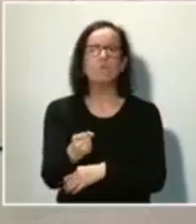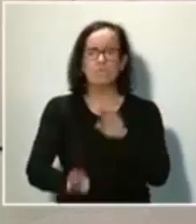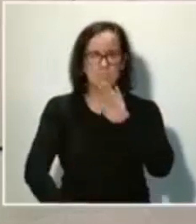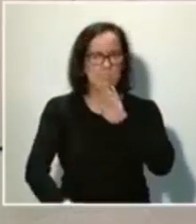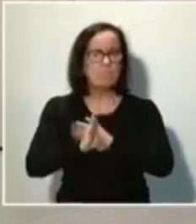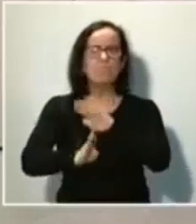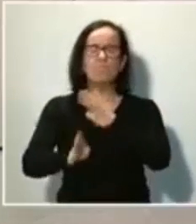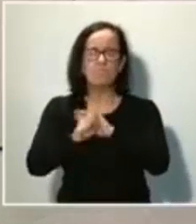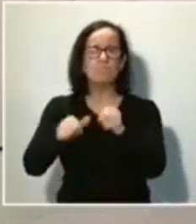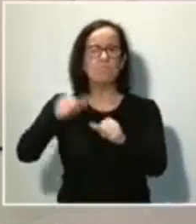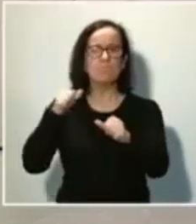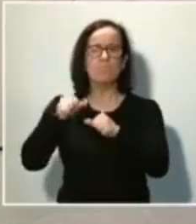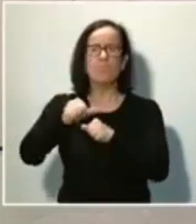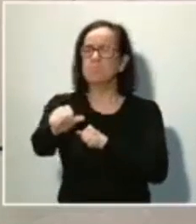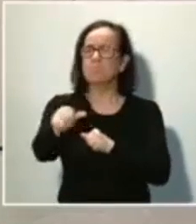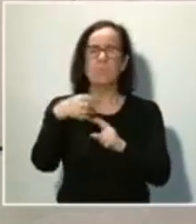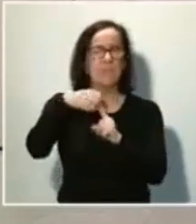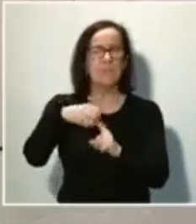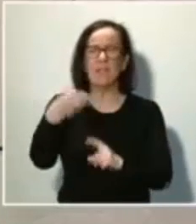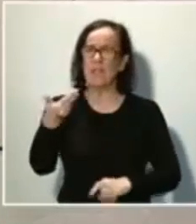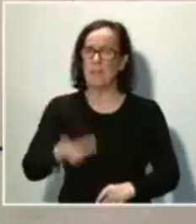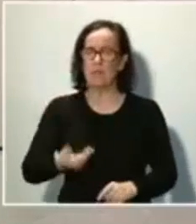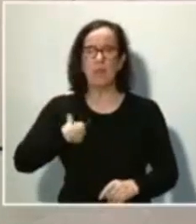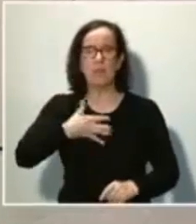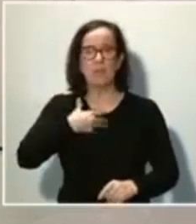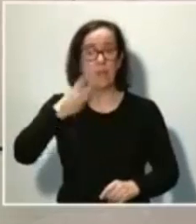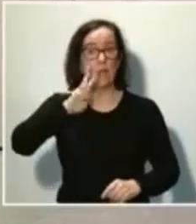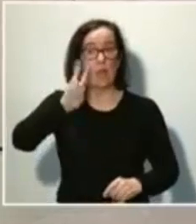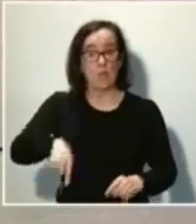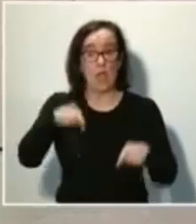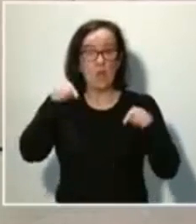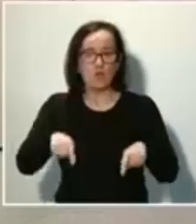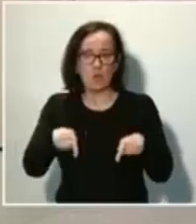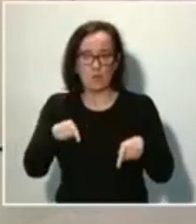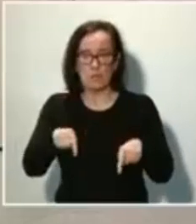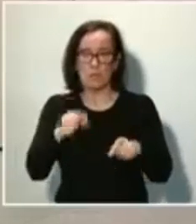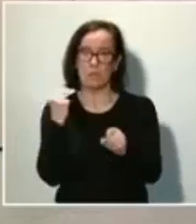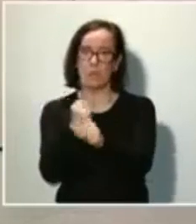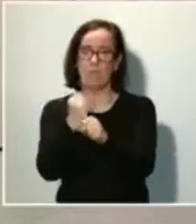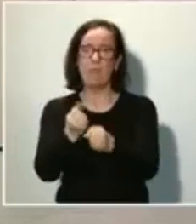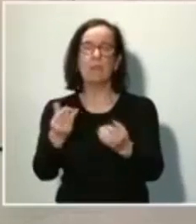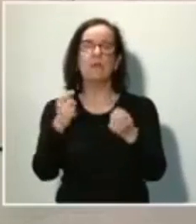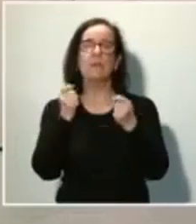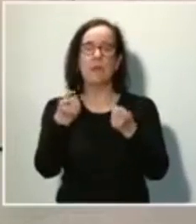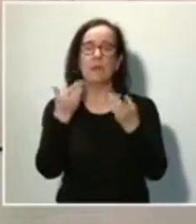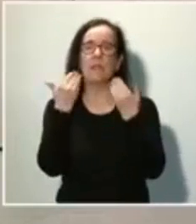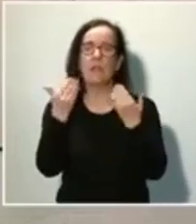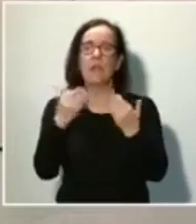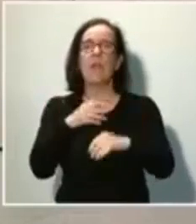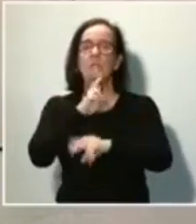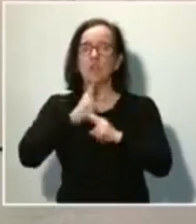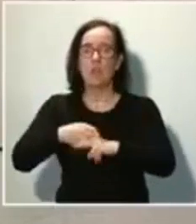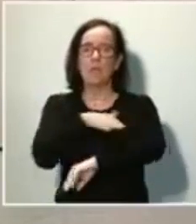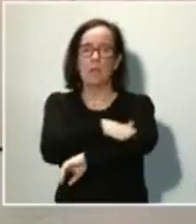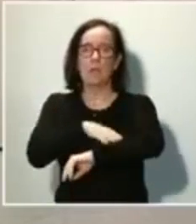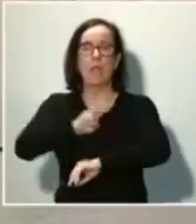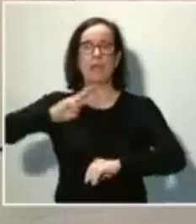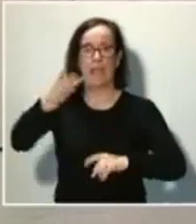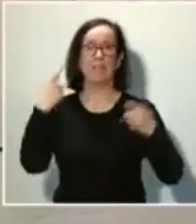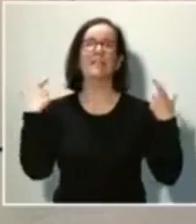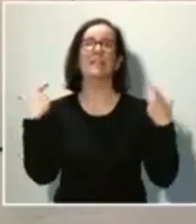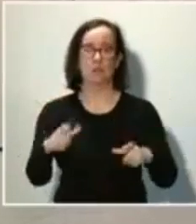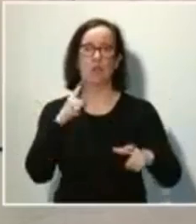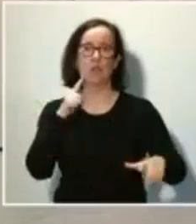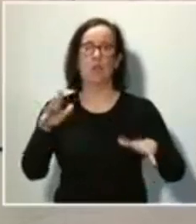absolutamente clave y quiero reconocer hoy aquí su trabajo y darle las gracias en nombre del Gobierno porque el tercer sector se está